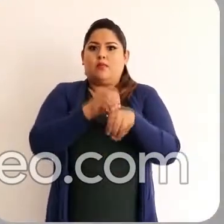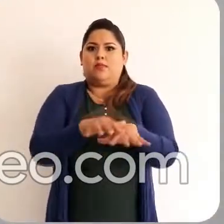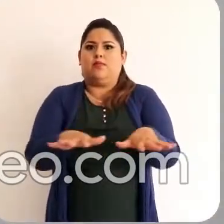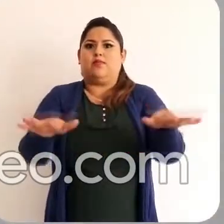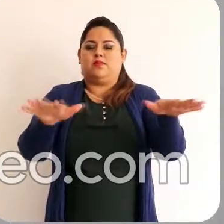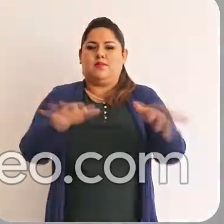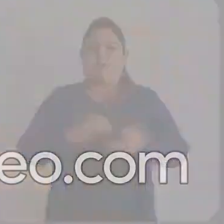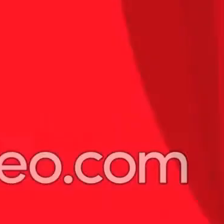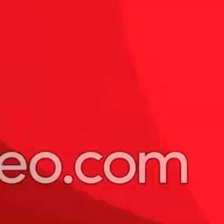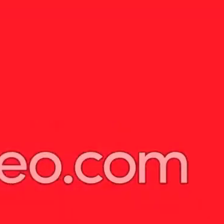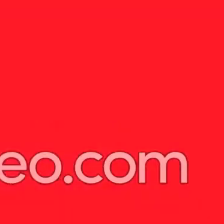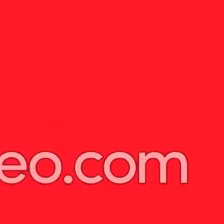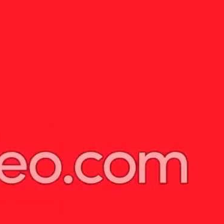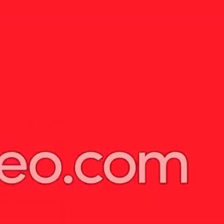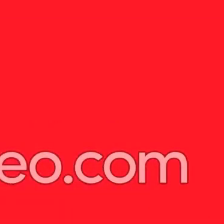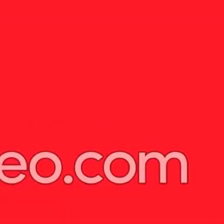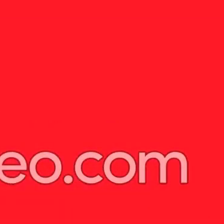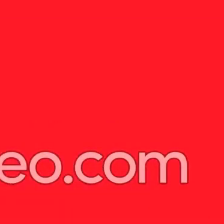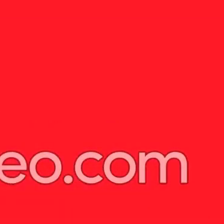convierta en un gran incendio